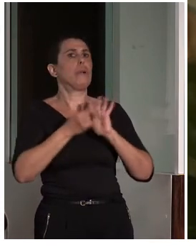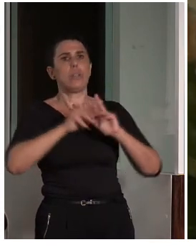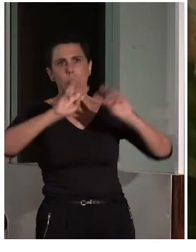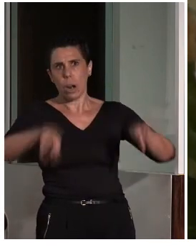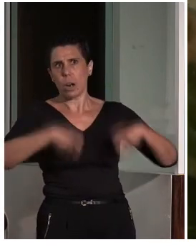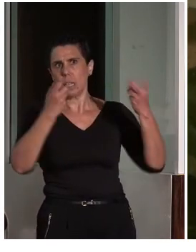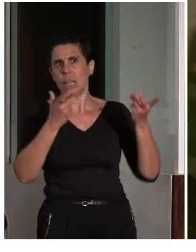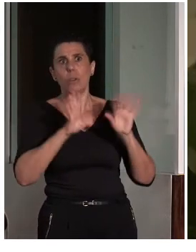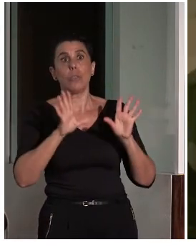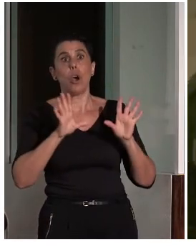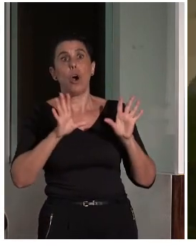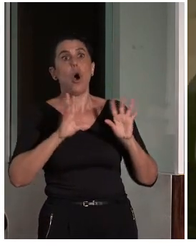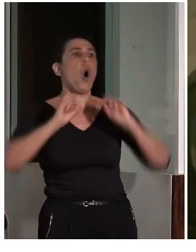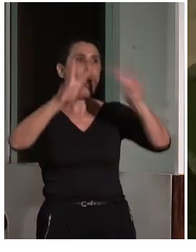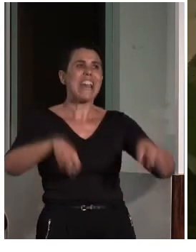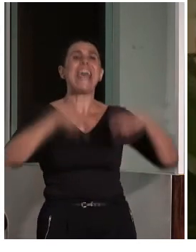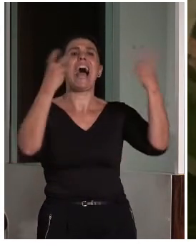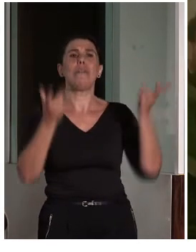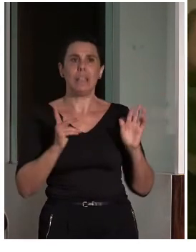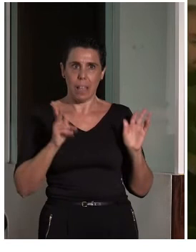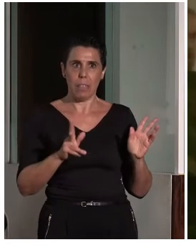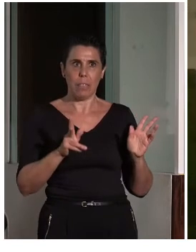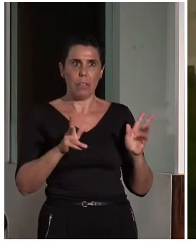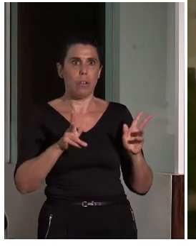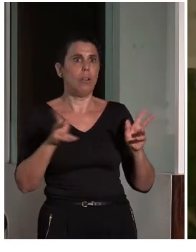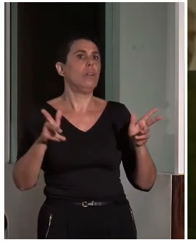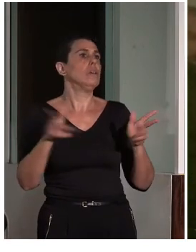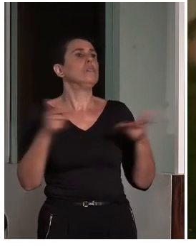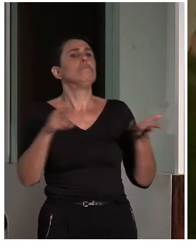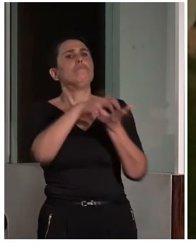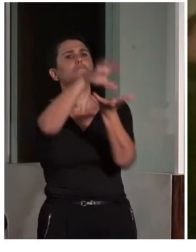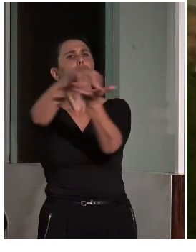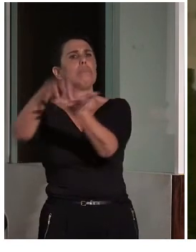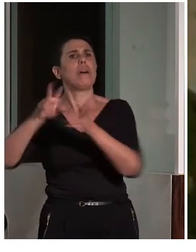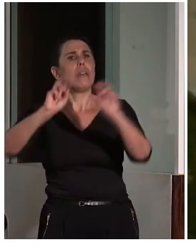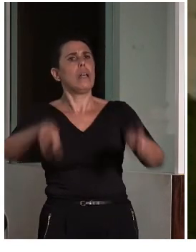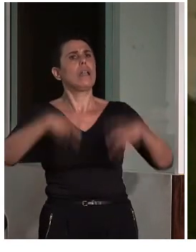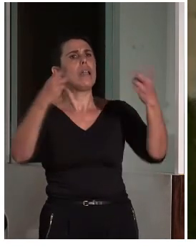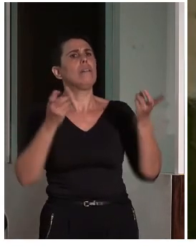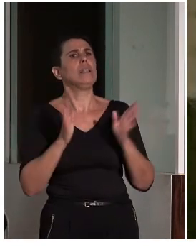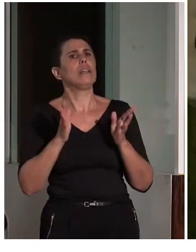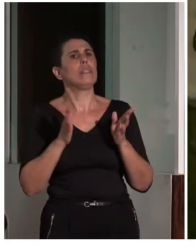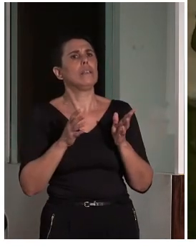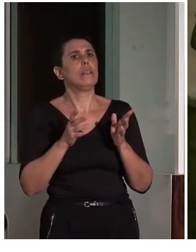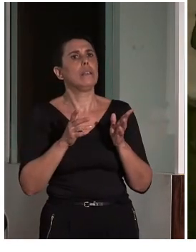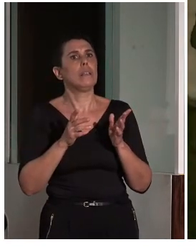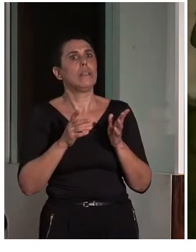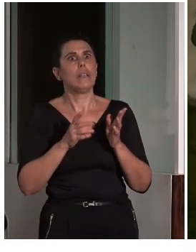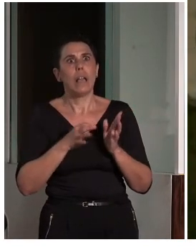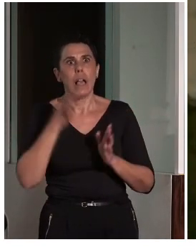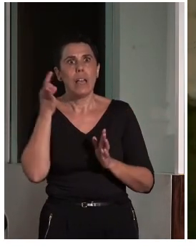pero si no, sobre todo la rehabilitación constitucional de los mapas y los mapas y los caso, fuera exigible,